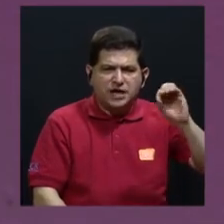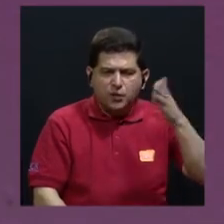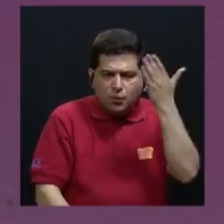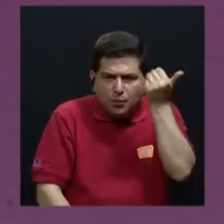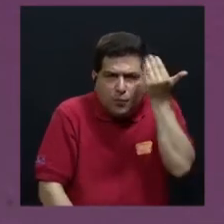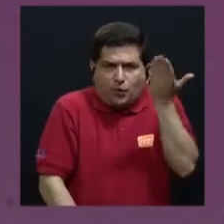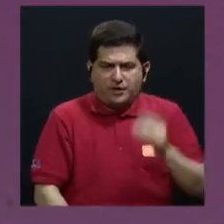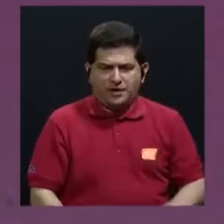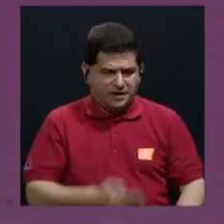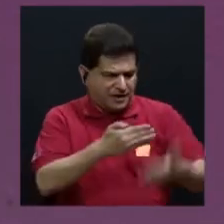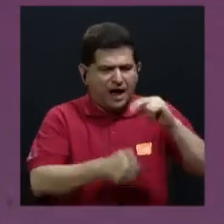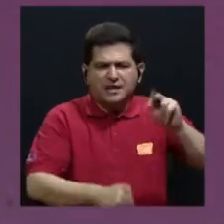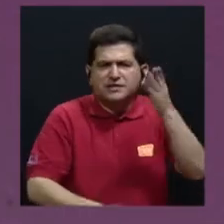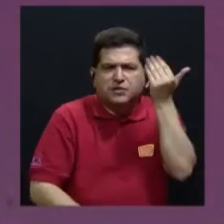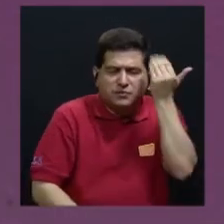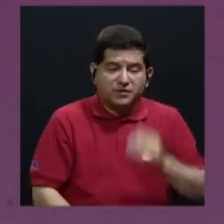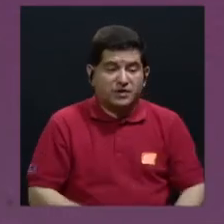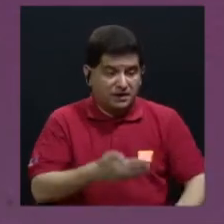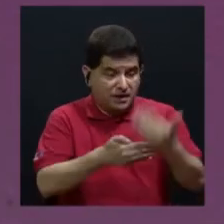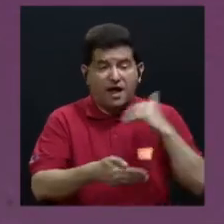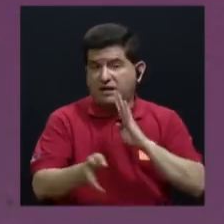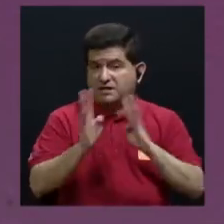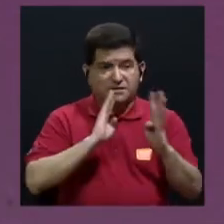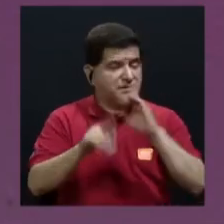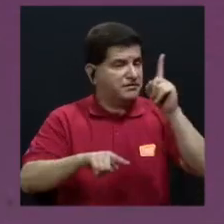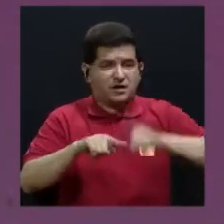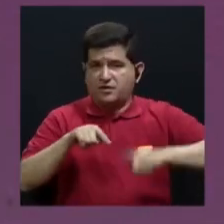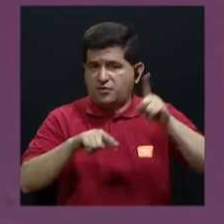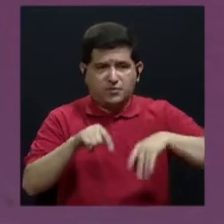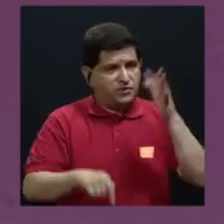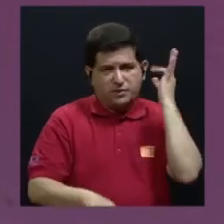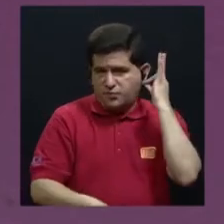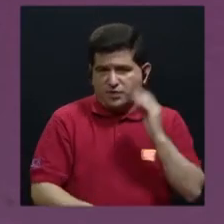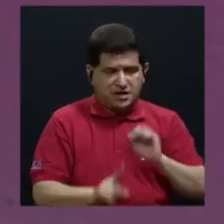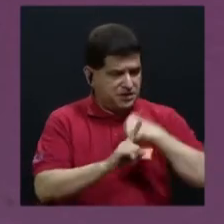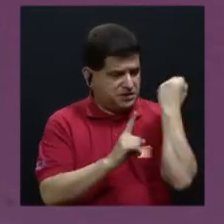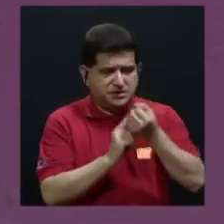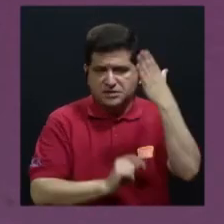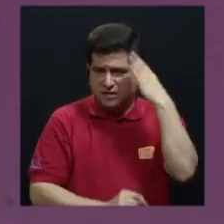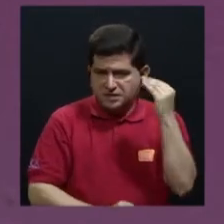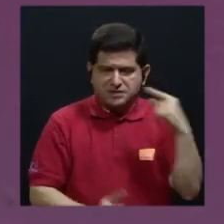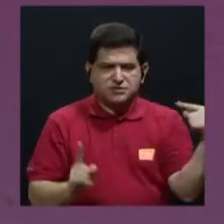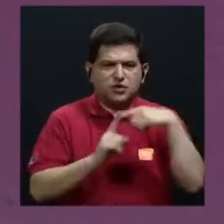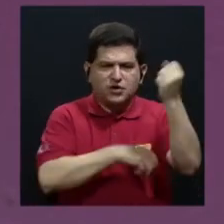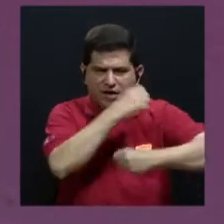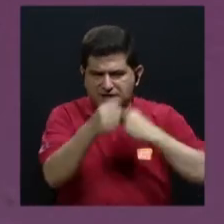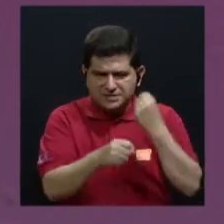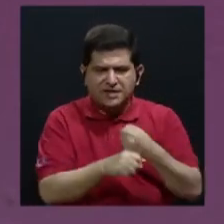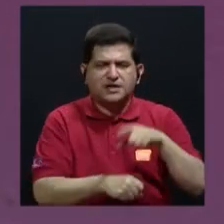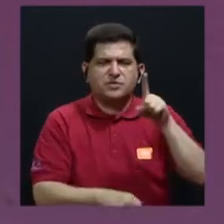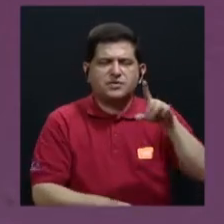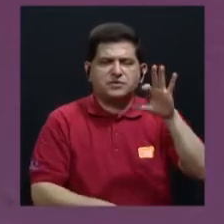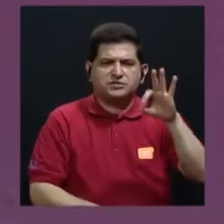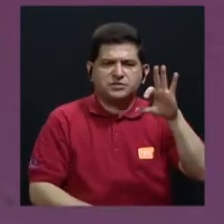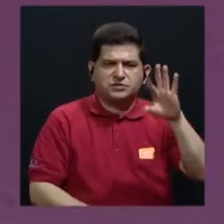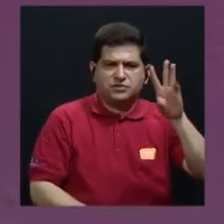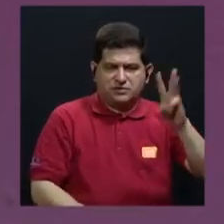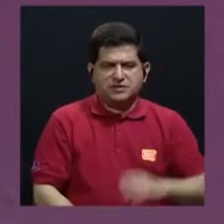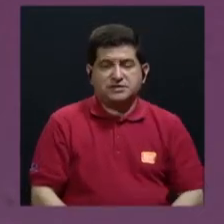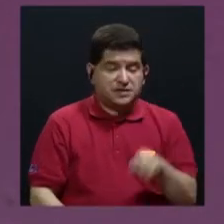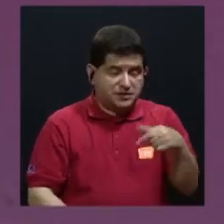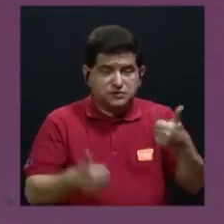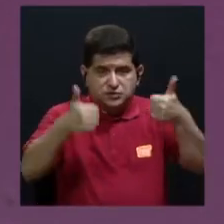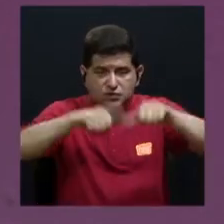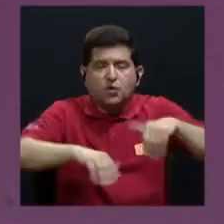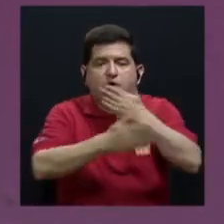Pues anteriormente las mujeres no podían hablar de lo que vivieron. Fue hasta el año de 1996 que con esos